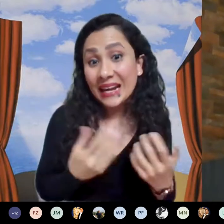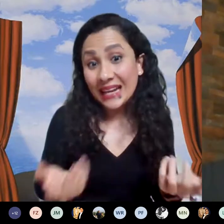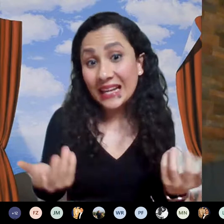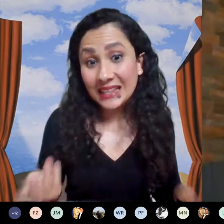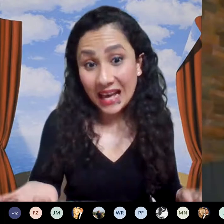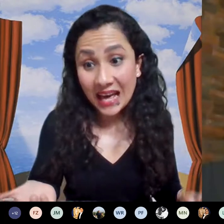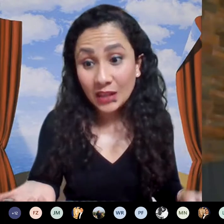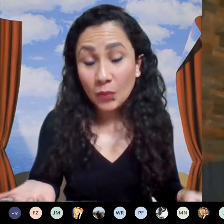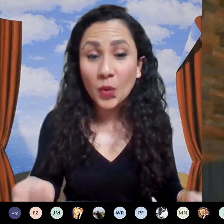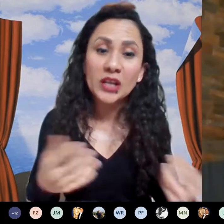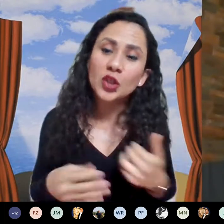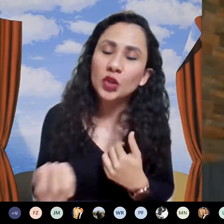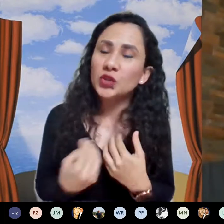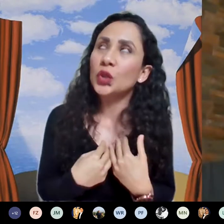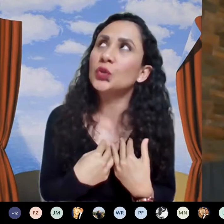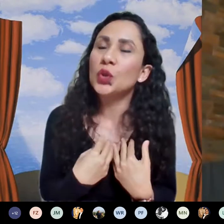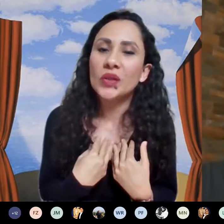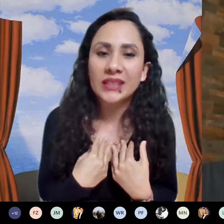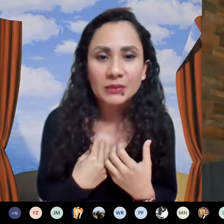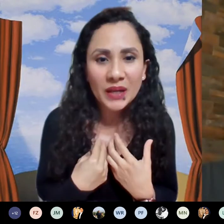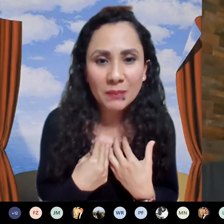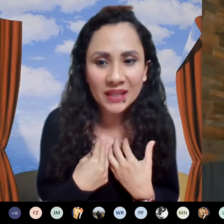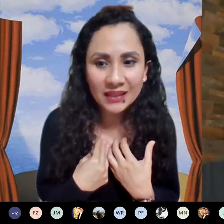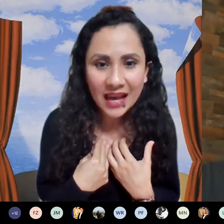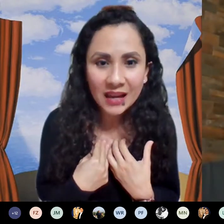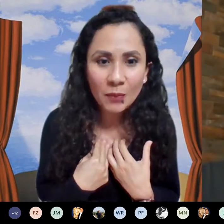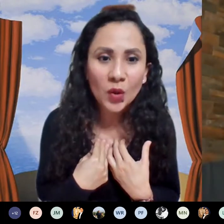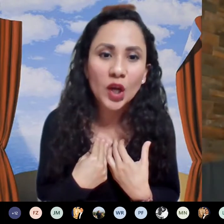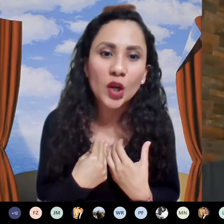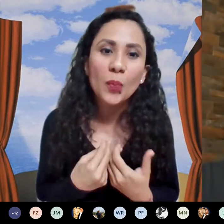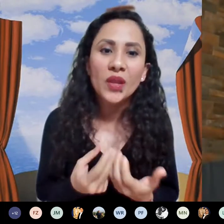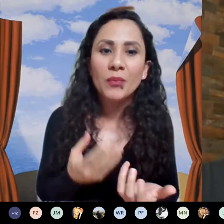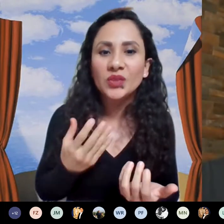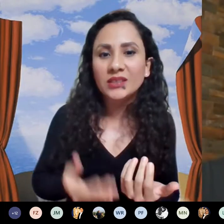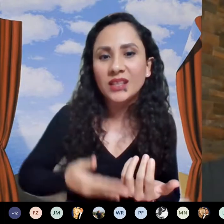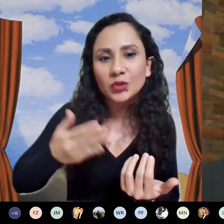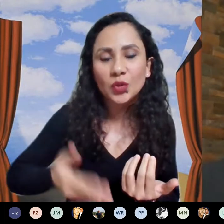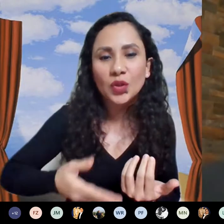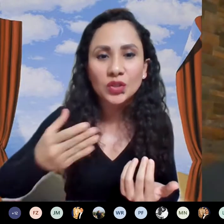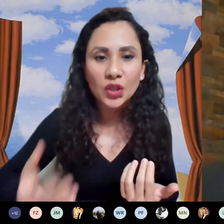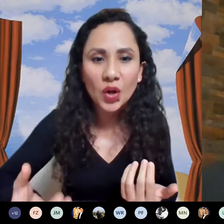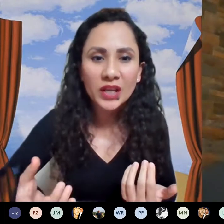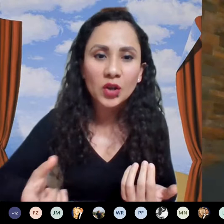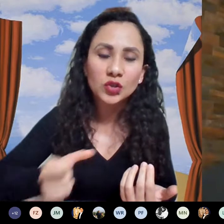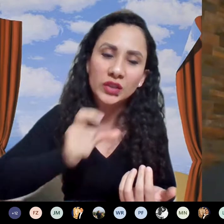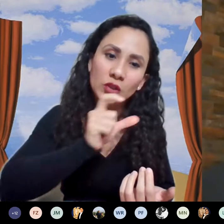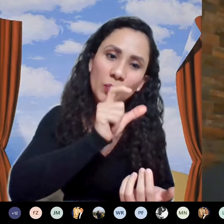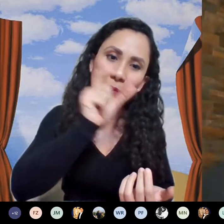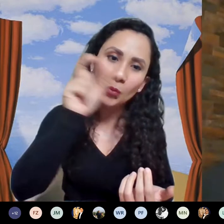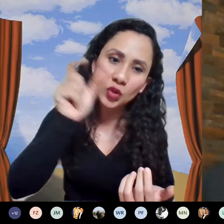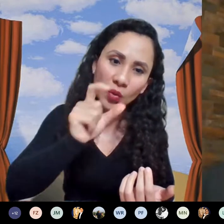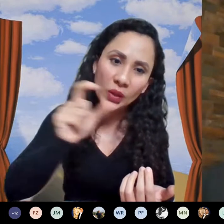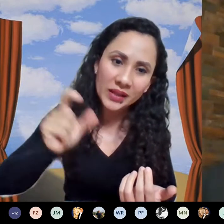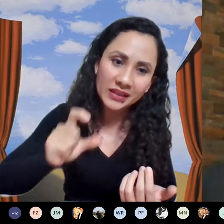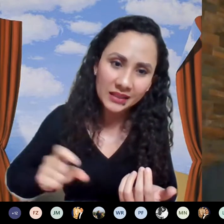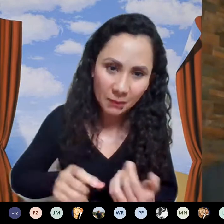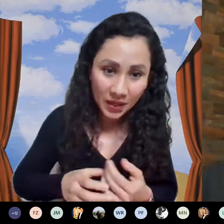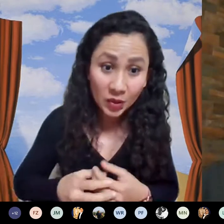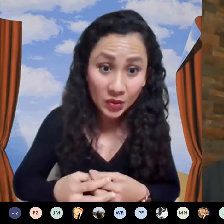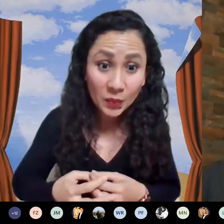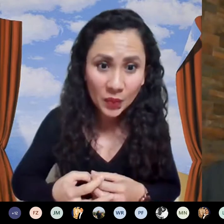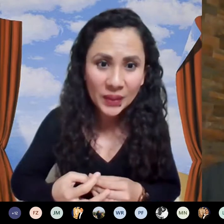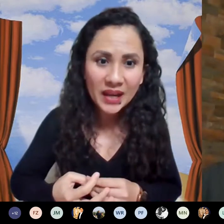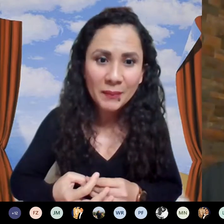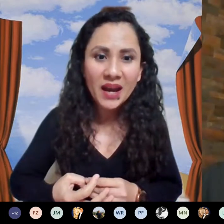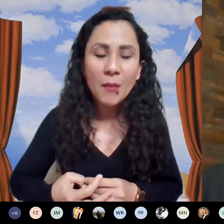en la realidad por eso nuestro estudio es experimental porque no podemos hacer estudios teóricos donde tomemos sólo en cuenta